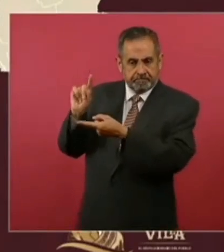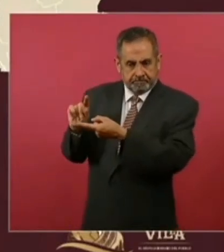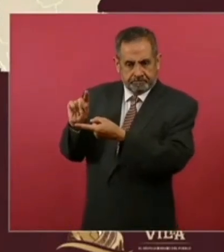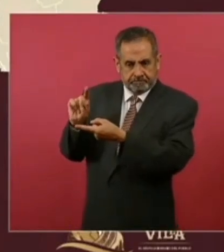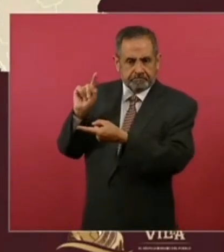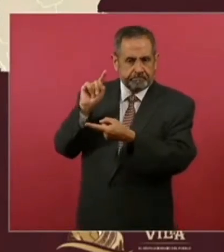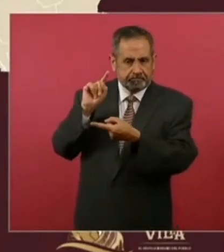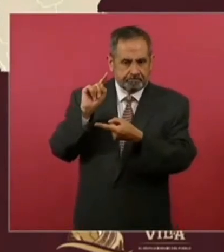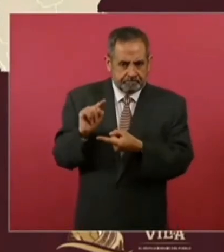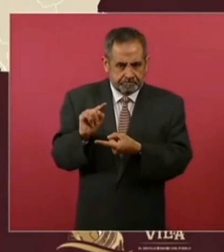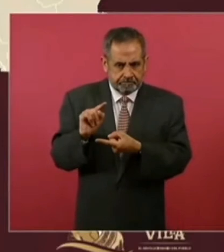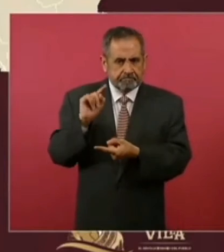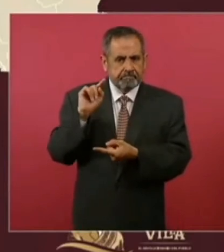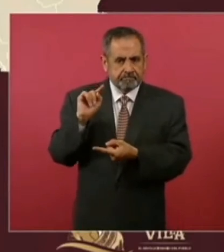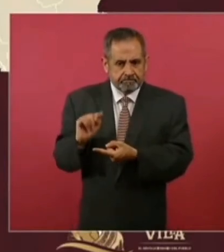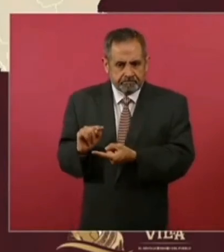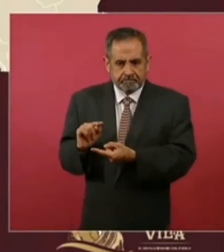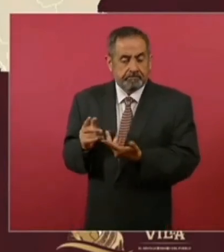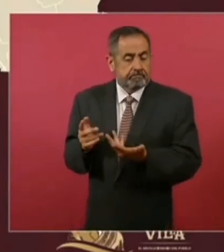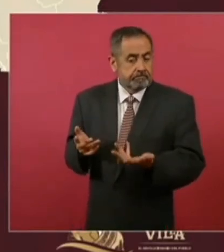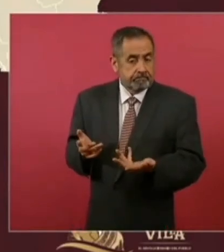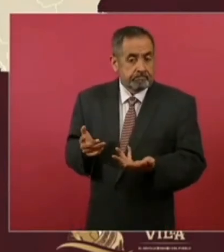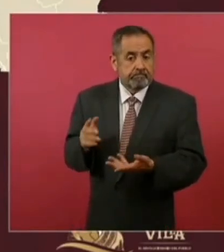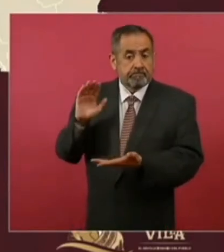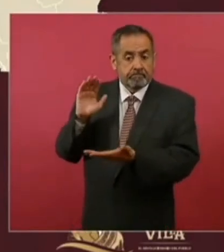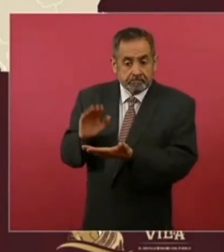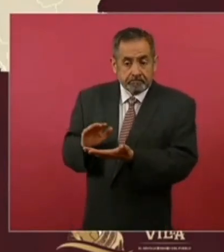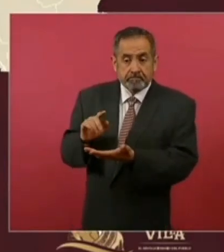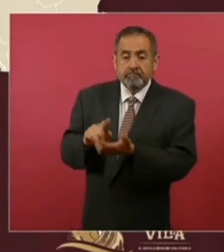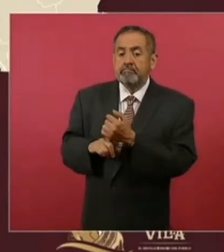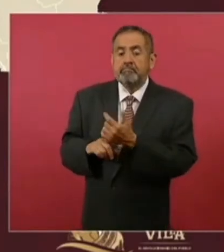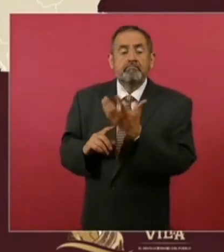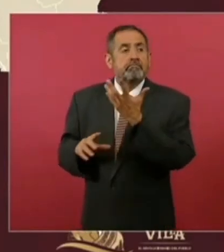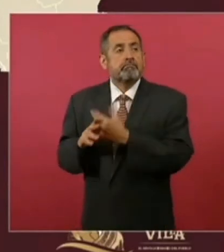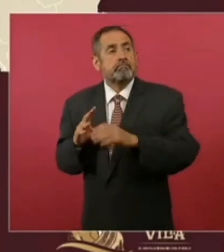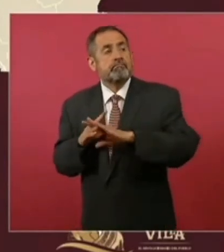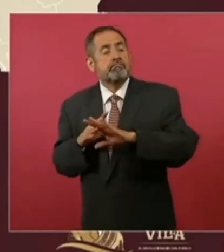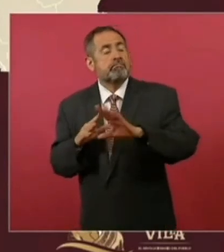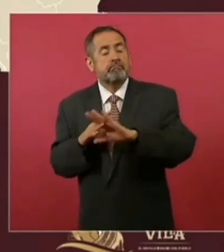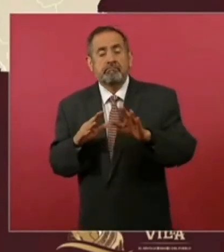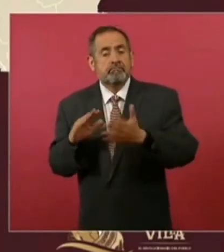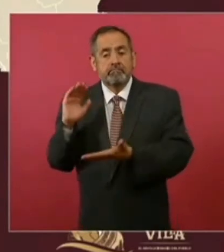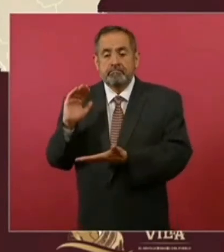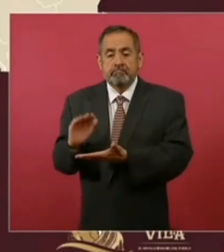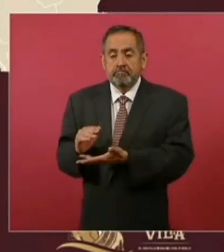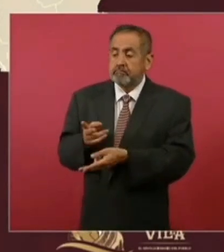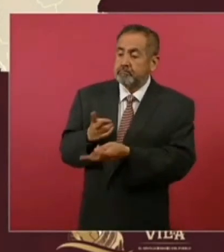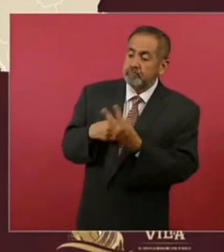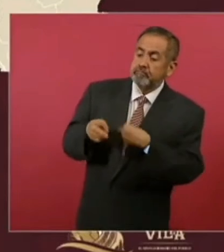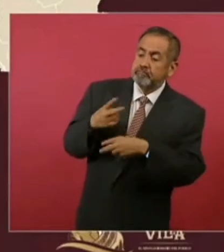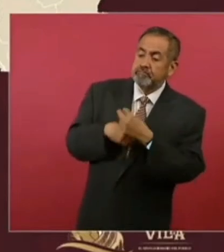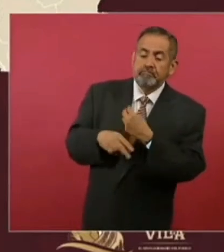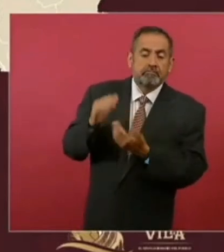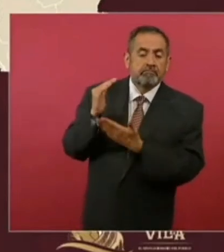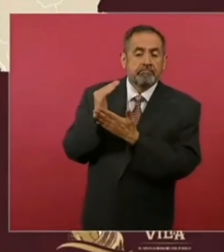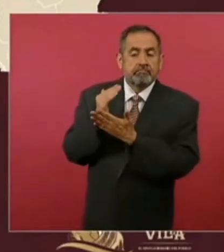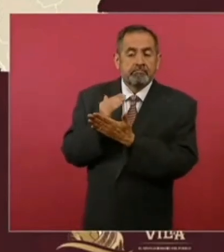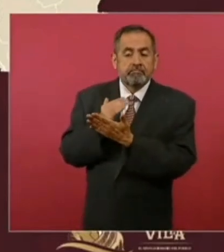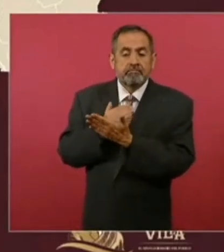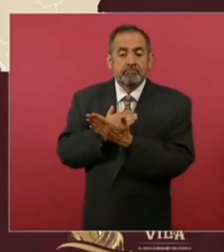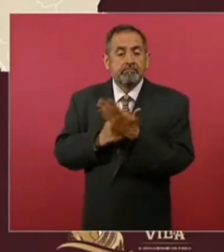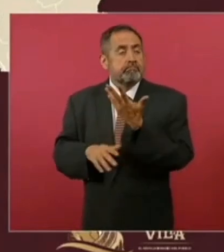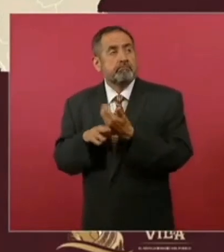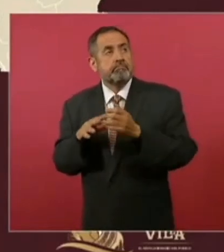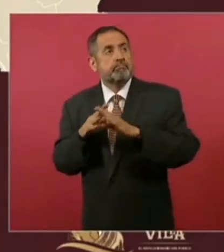Aguachapán también en 50%, en Cuscatlán hasta 75%. Cada vez están llegando menos personas queriendo migrar